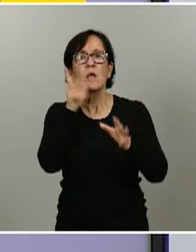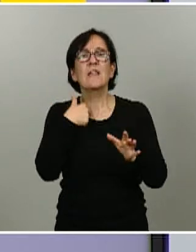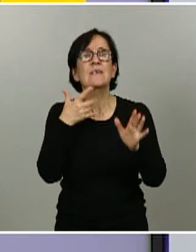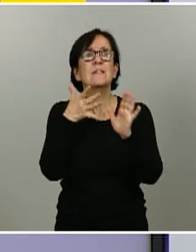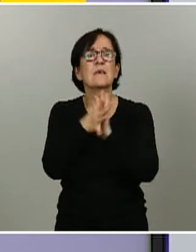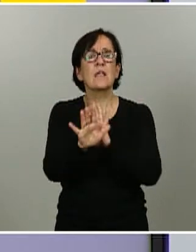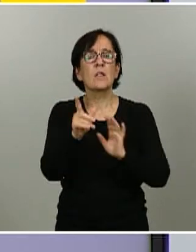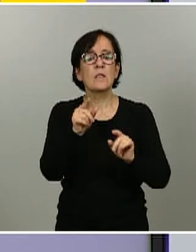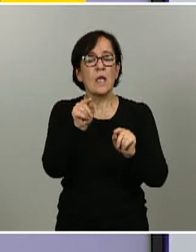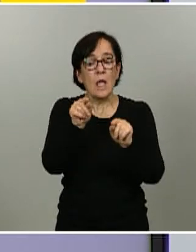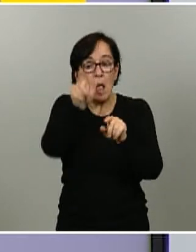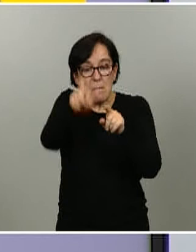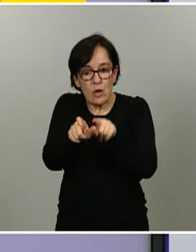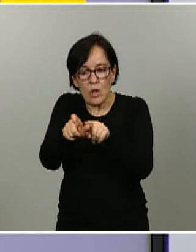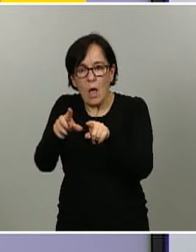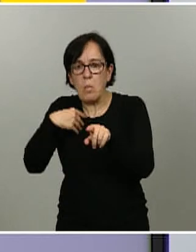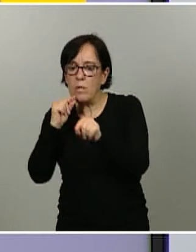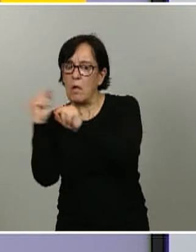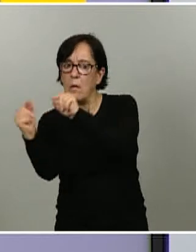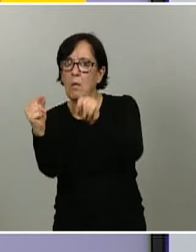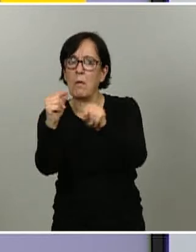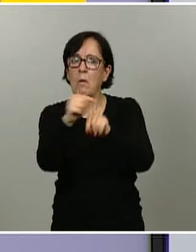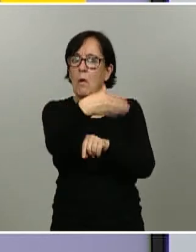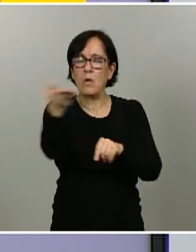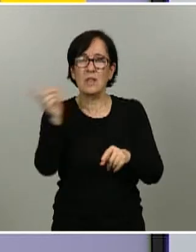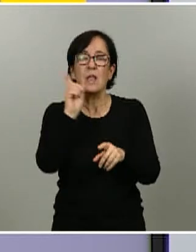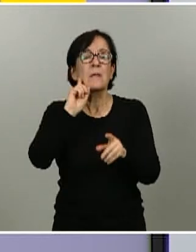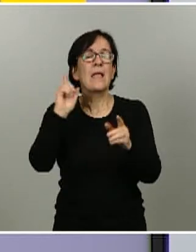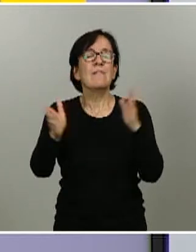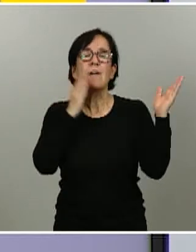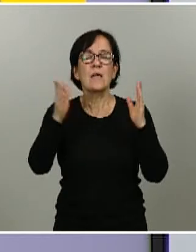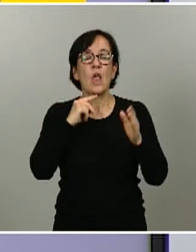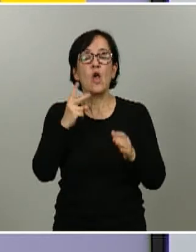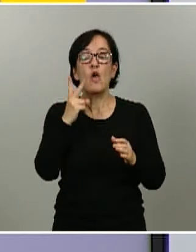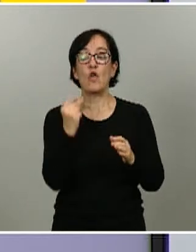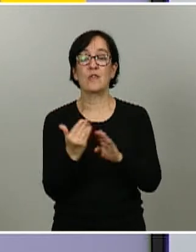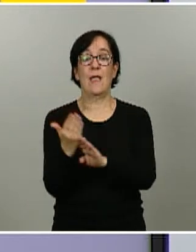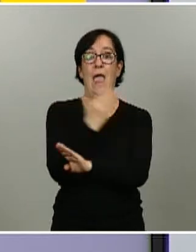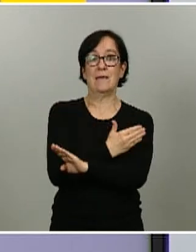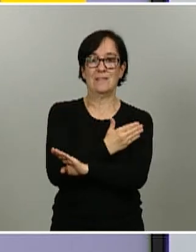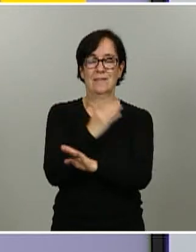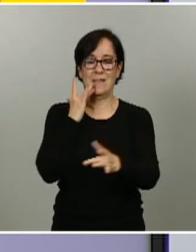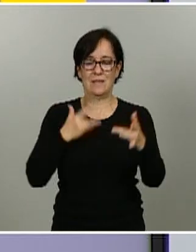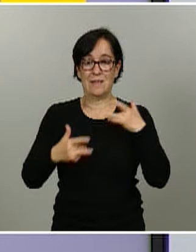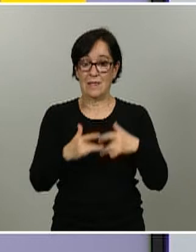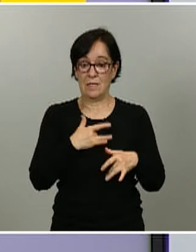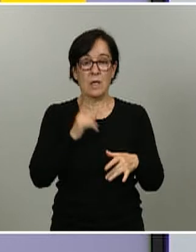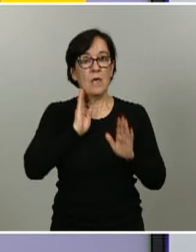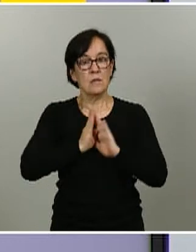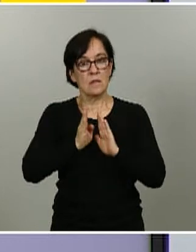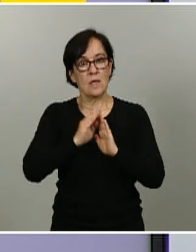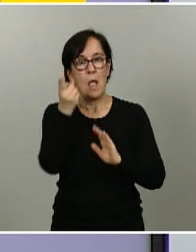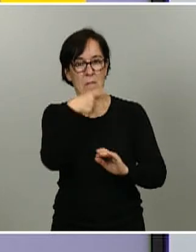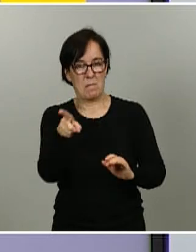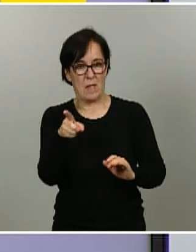contagiosas porque la fase de contagiosidad como ustedes saben empieza dos días antes de los síntomas y sigue durante la primera semana